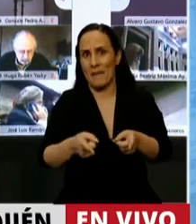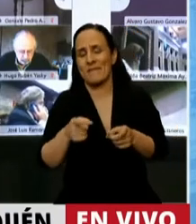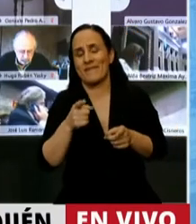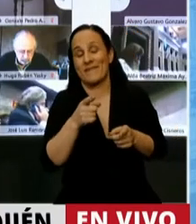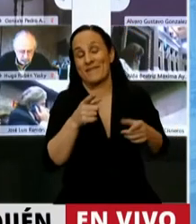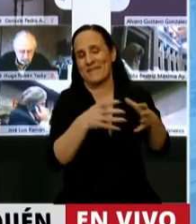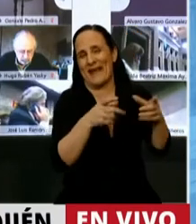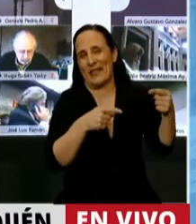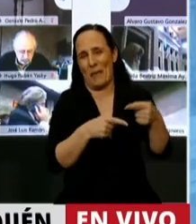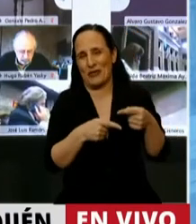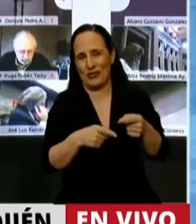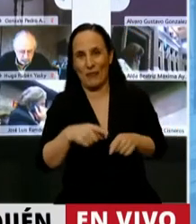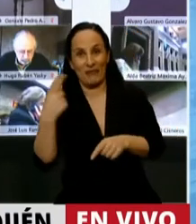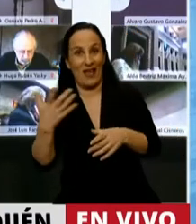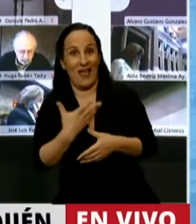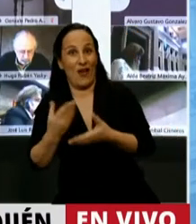oficialistas.